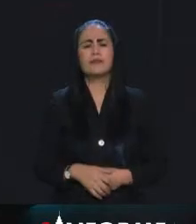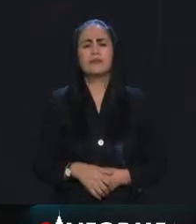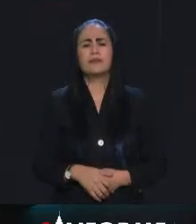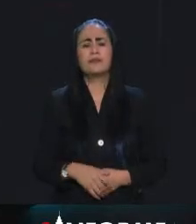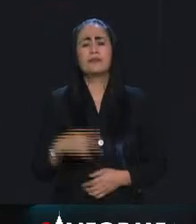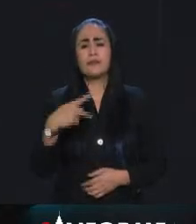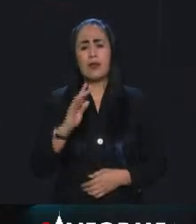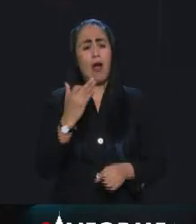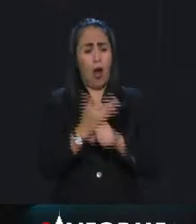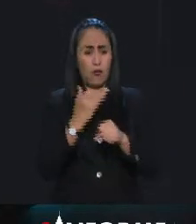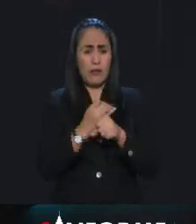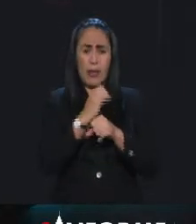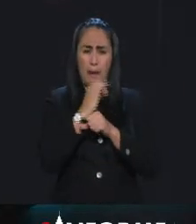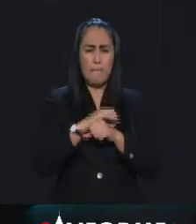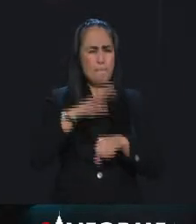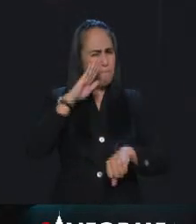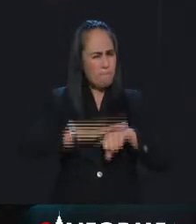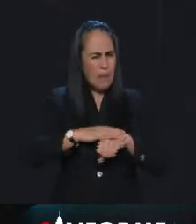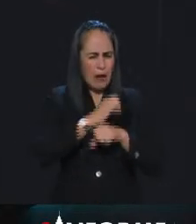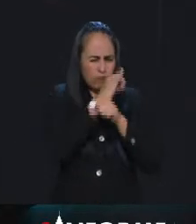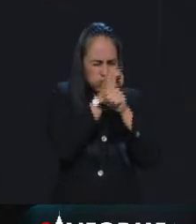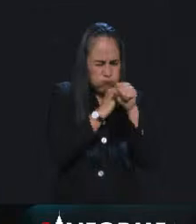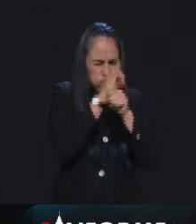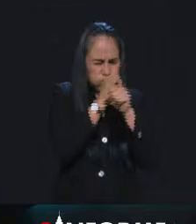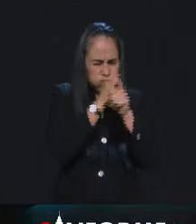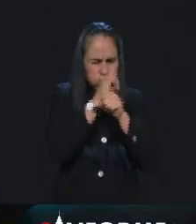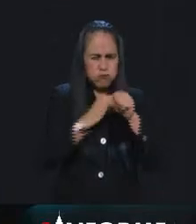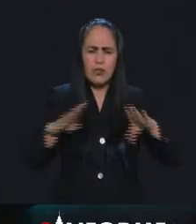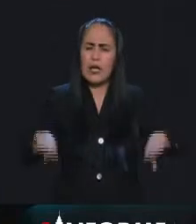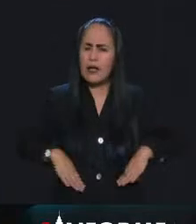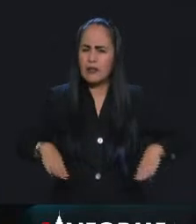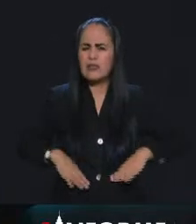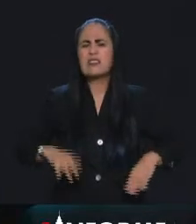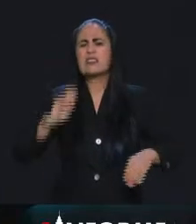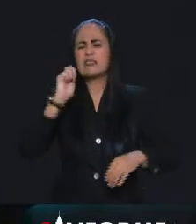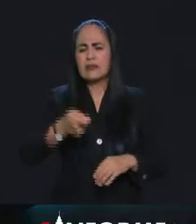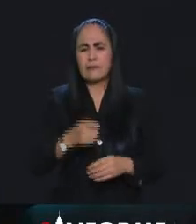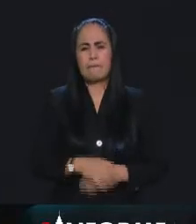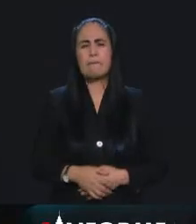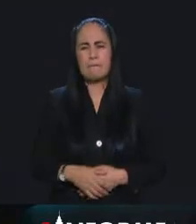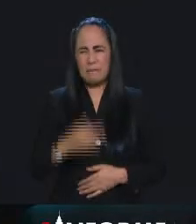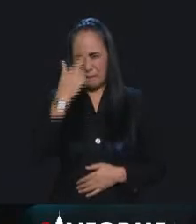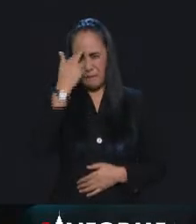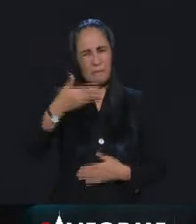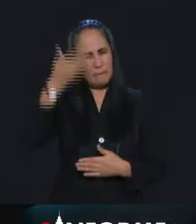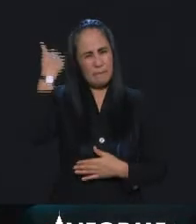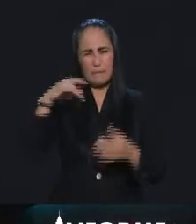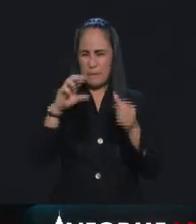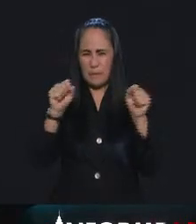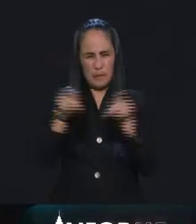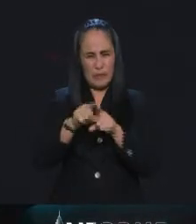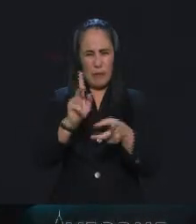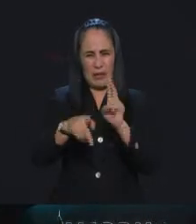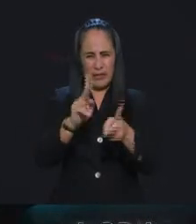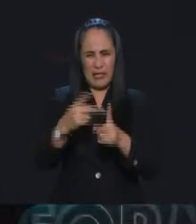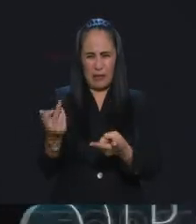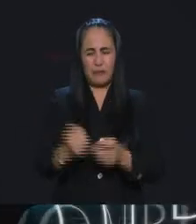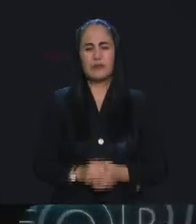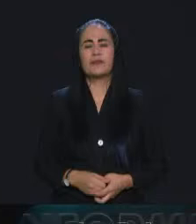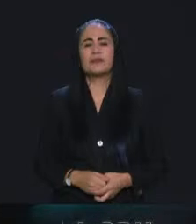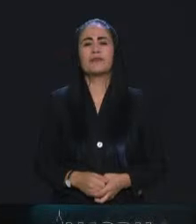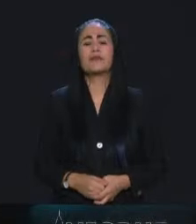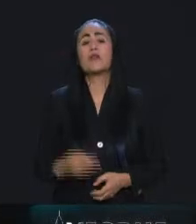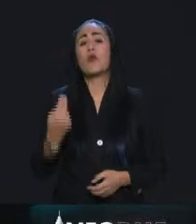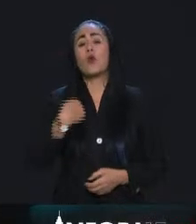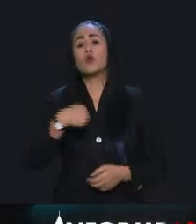pues ahora se está estudiando y vamos a ver qué características tiene. Si ustedes consideran, se acuerdan que también lo platicamos, cuando nosotros logramos secuenciar